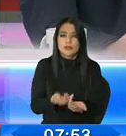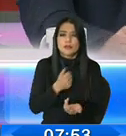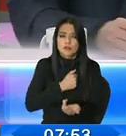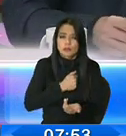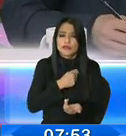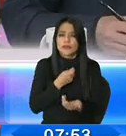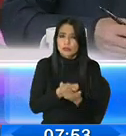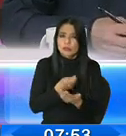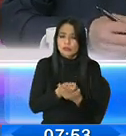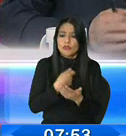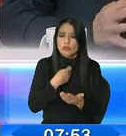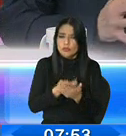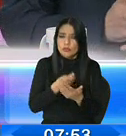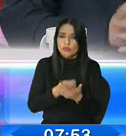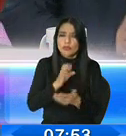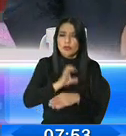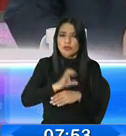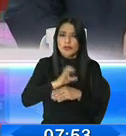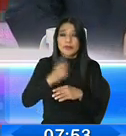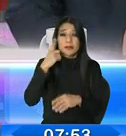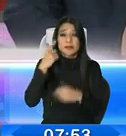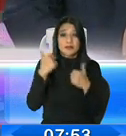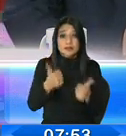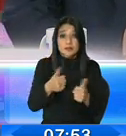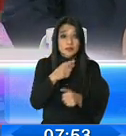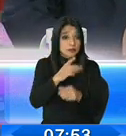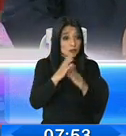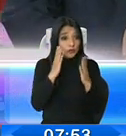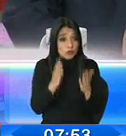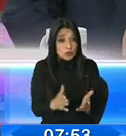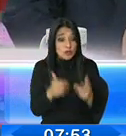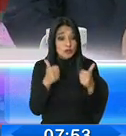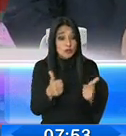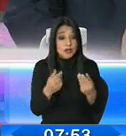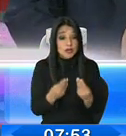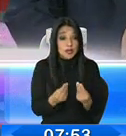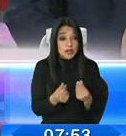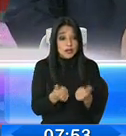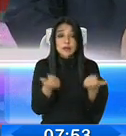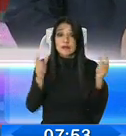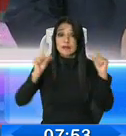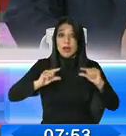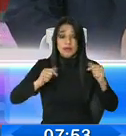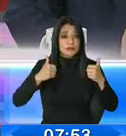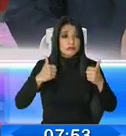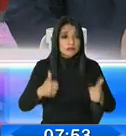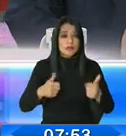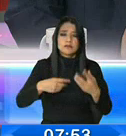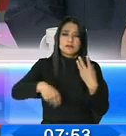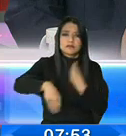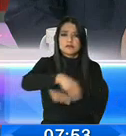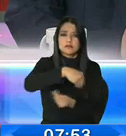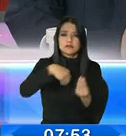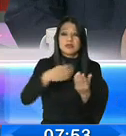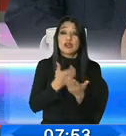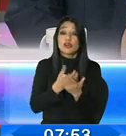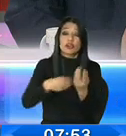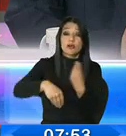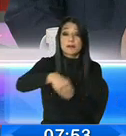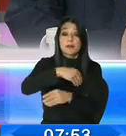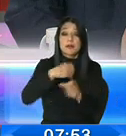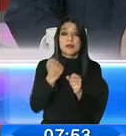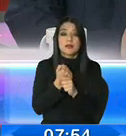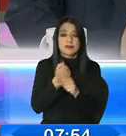nuestro. Pensemos antes de consumir. Si es ecuatoriano, buena calidad y esa forma devolveremos en forma de empleo